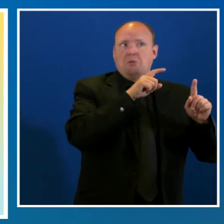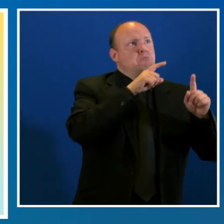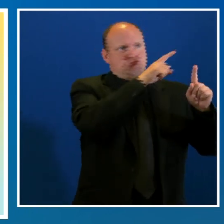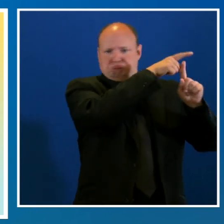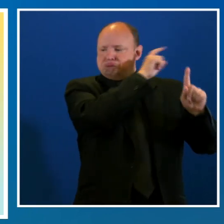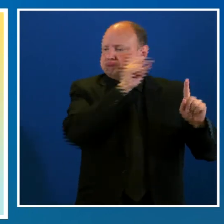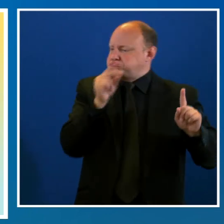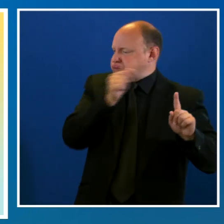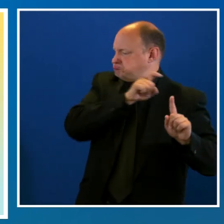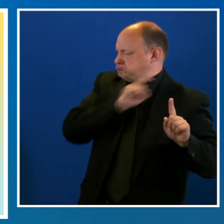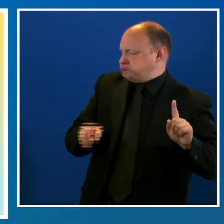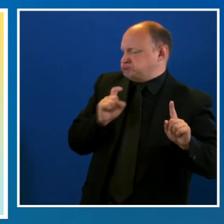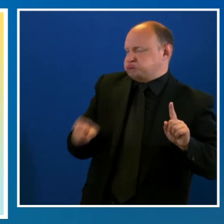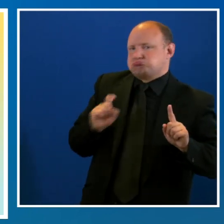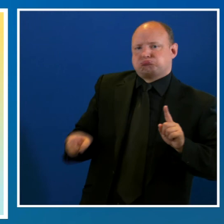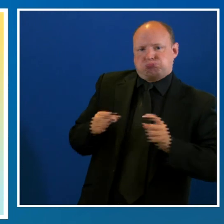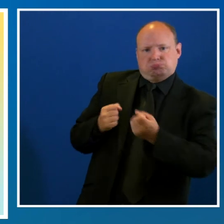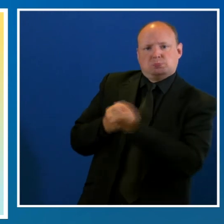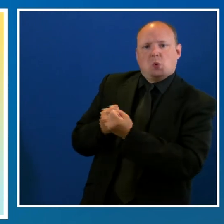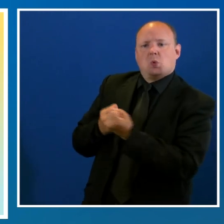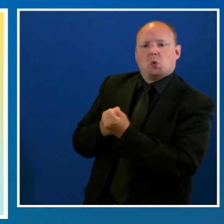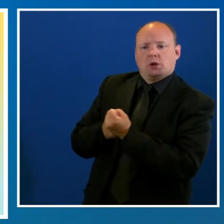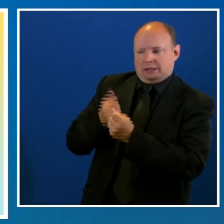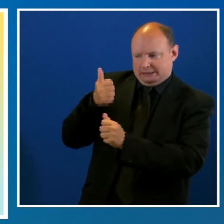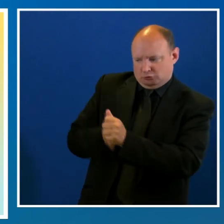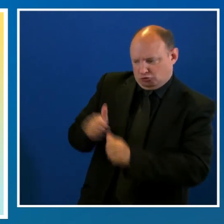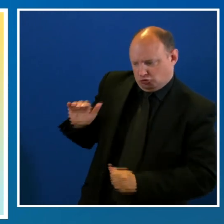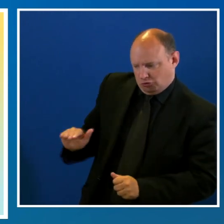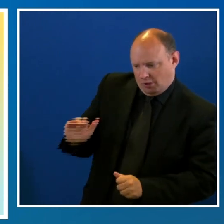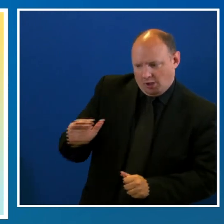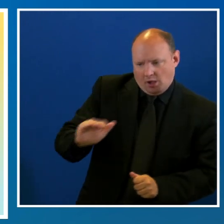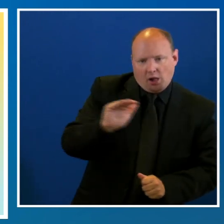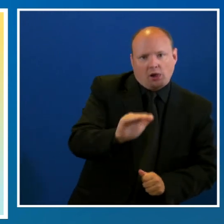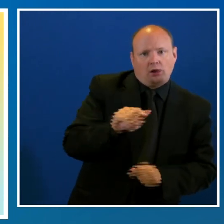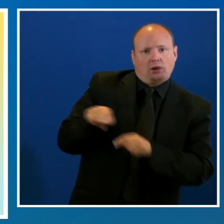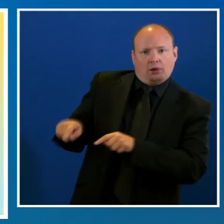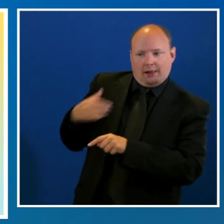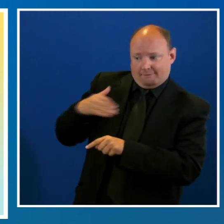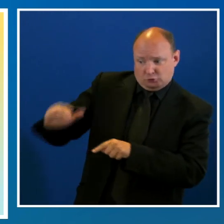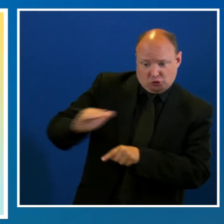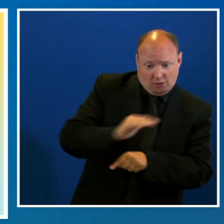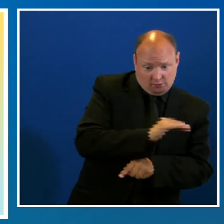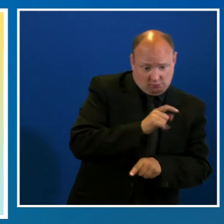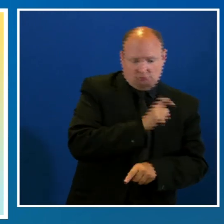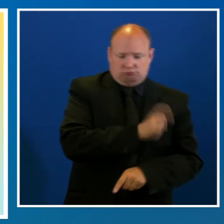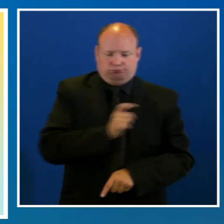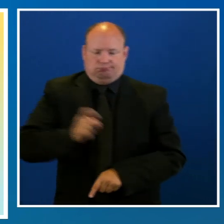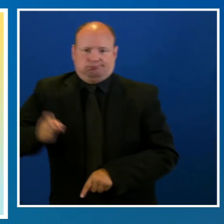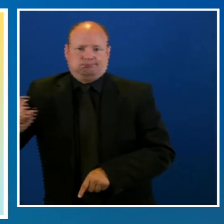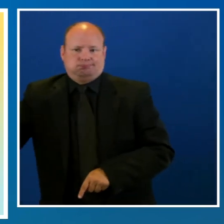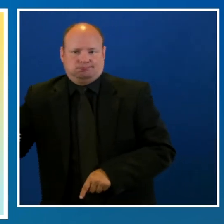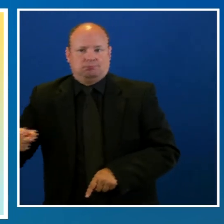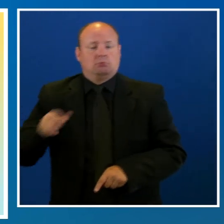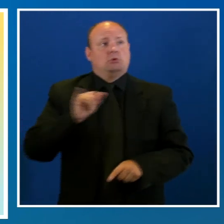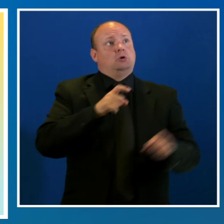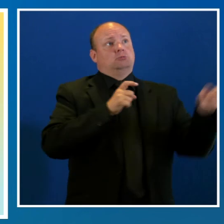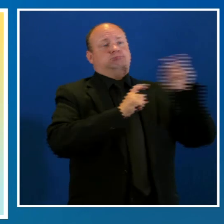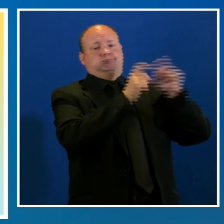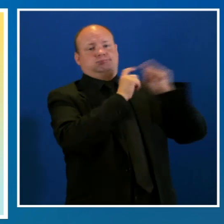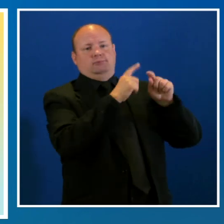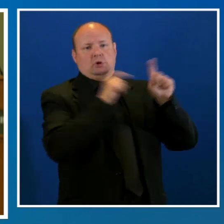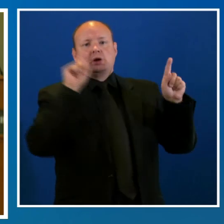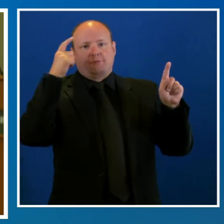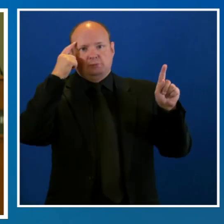recibirán automáticamente pagos de hasta $300 por niño sin necesidad de realizar ninguna acción. Muchas gracias por